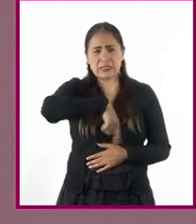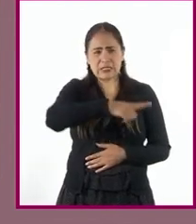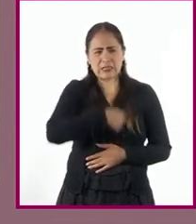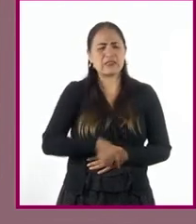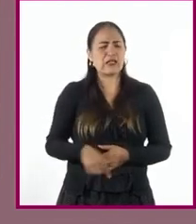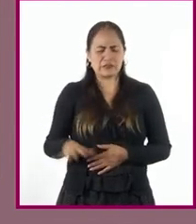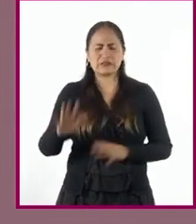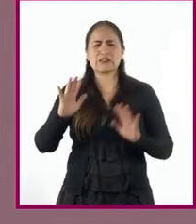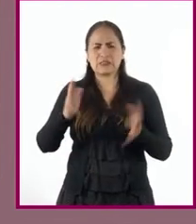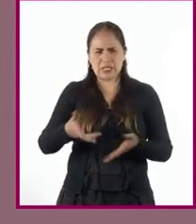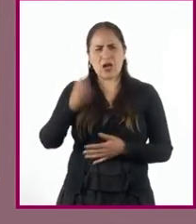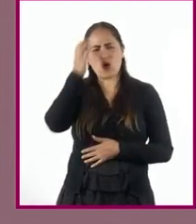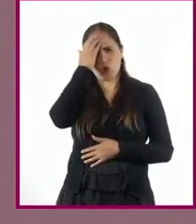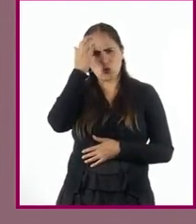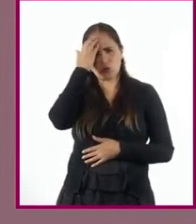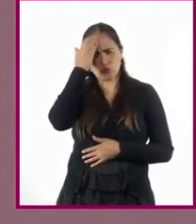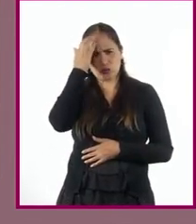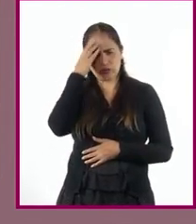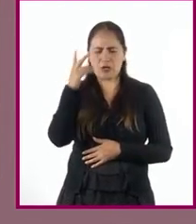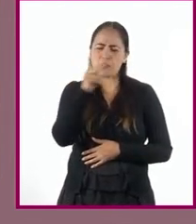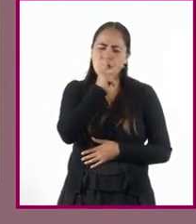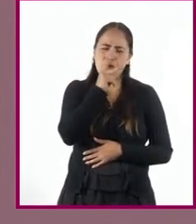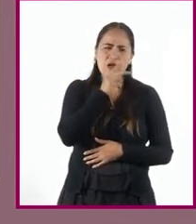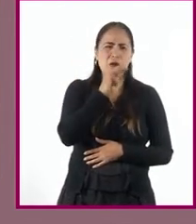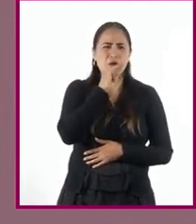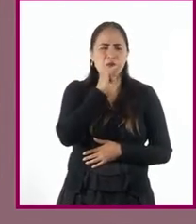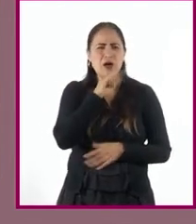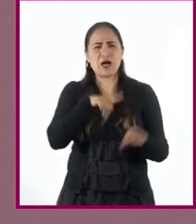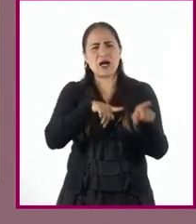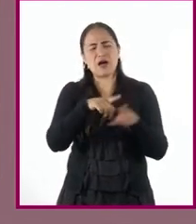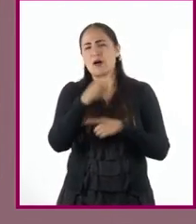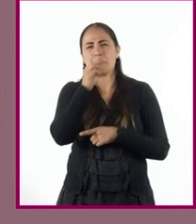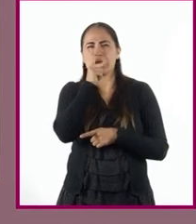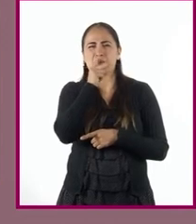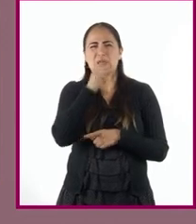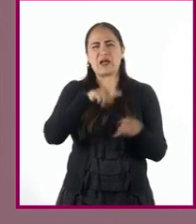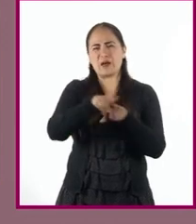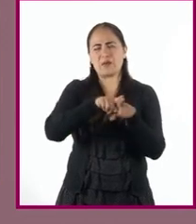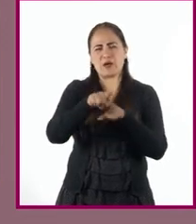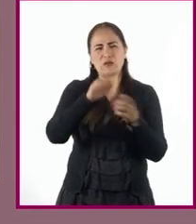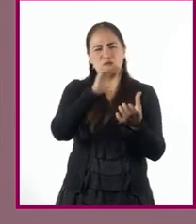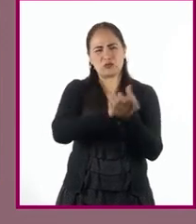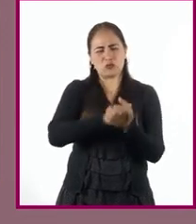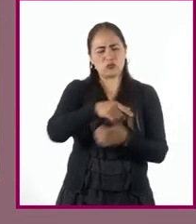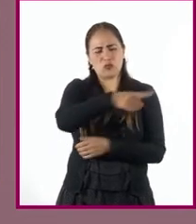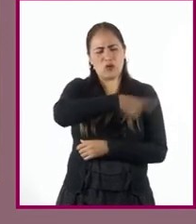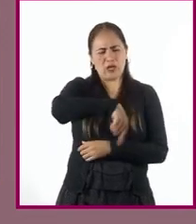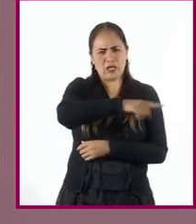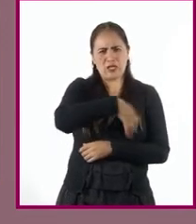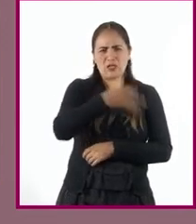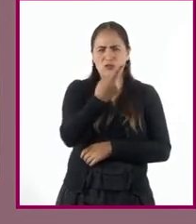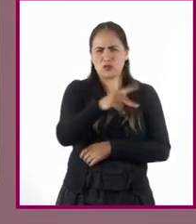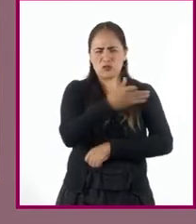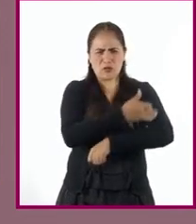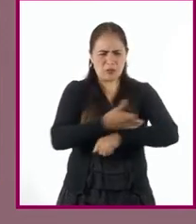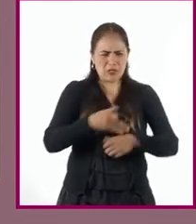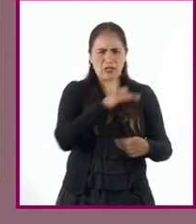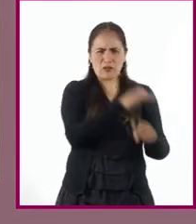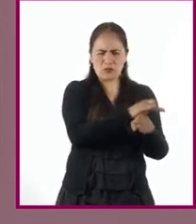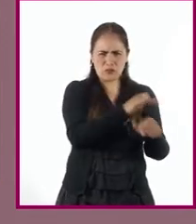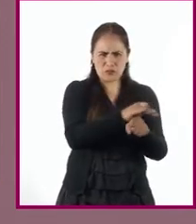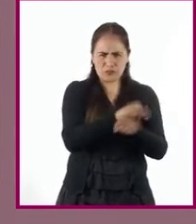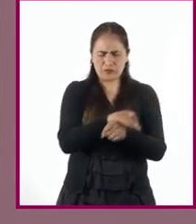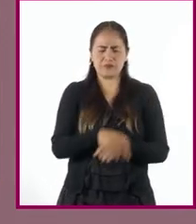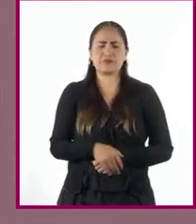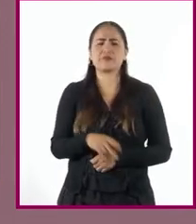familiarizadas que sus propios padres, hermanos y maridos y ellas defendieron la situación de sus familias. Pero